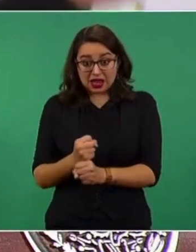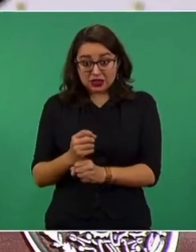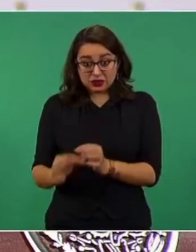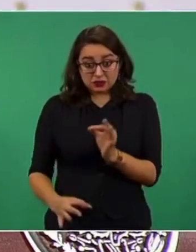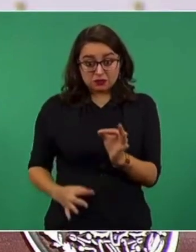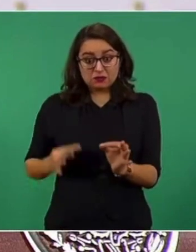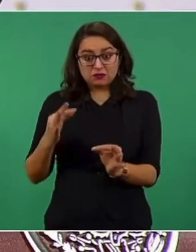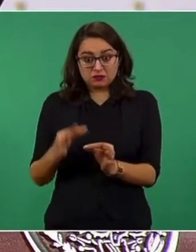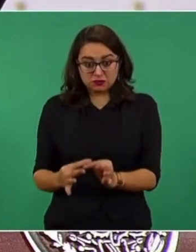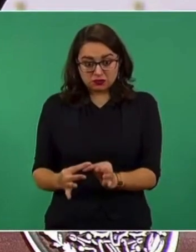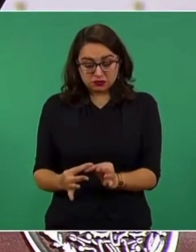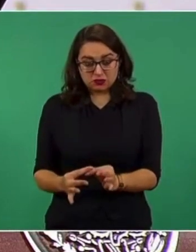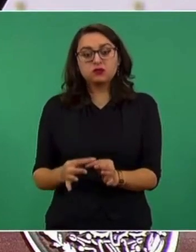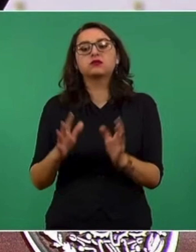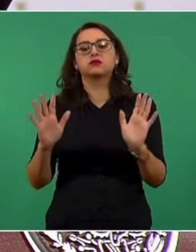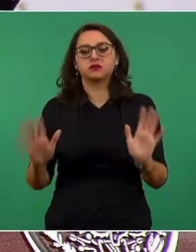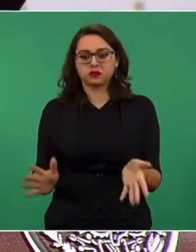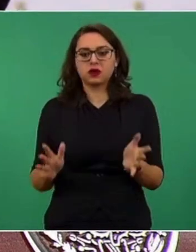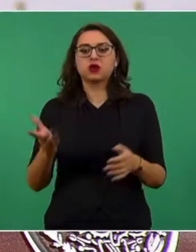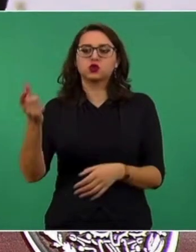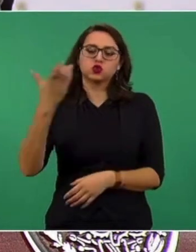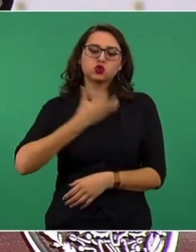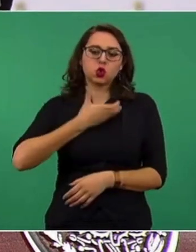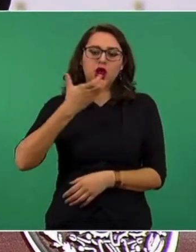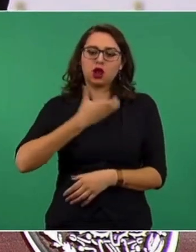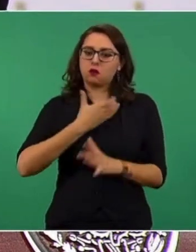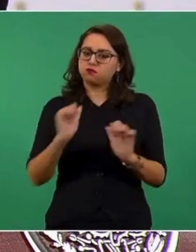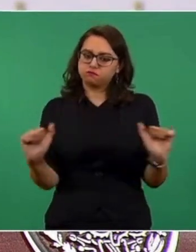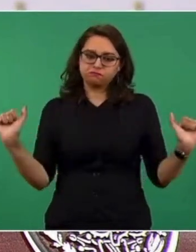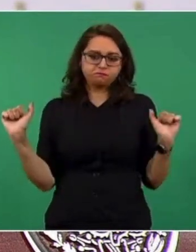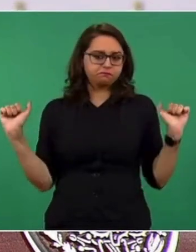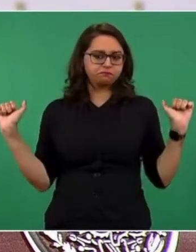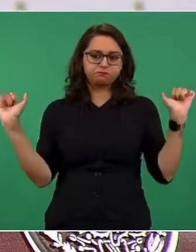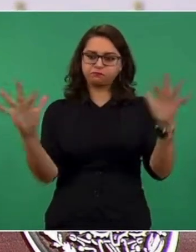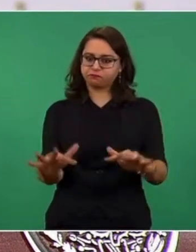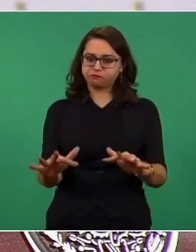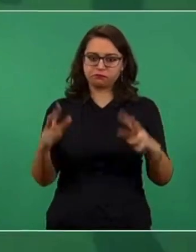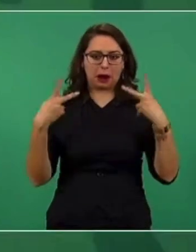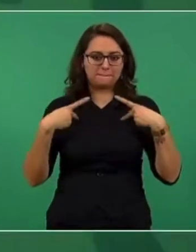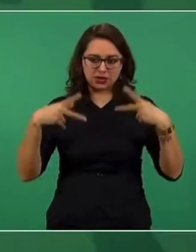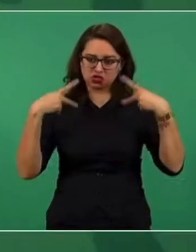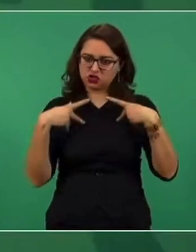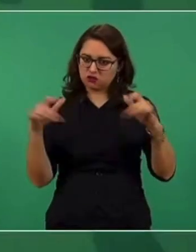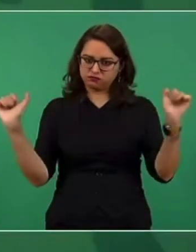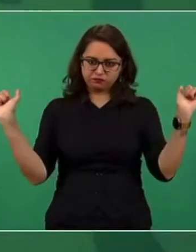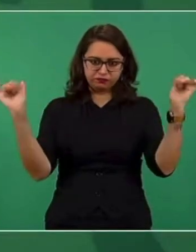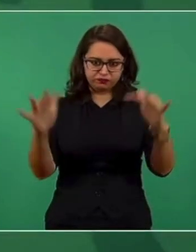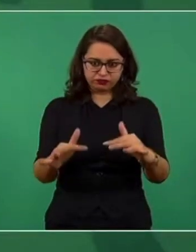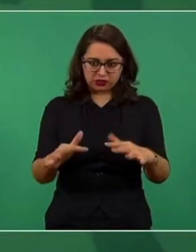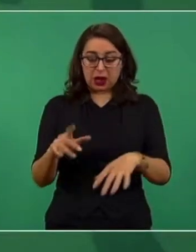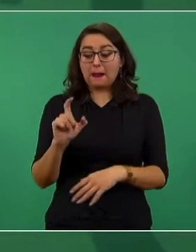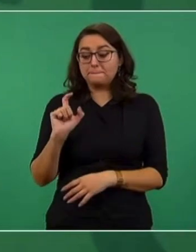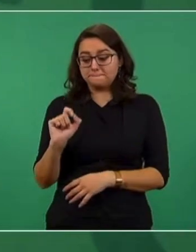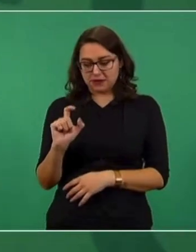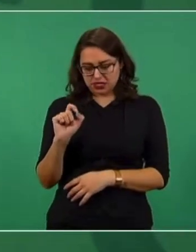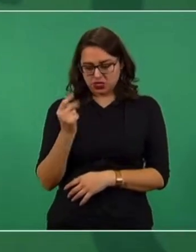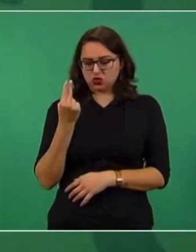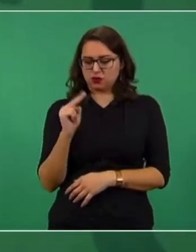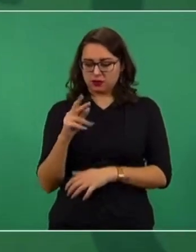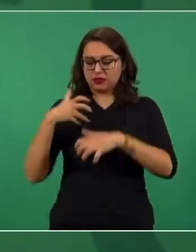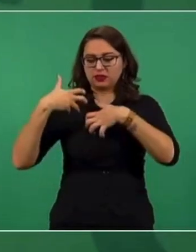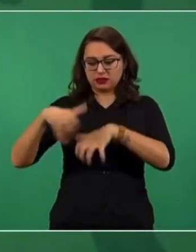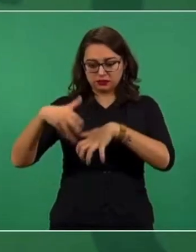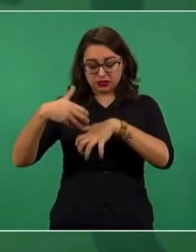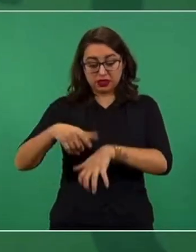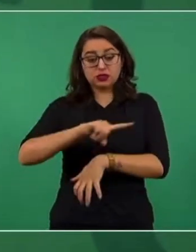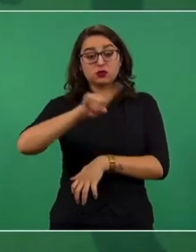ser la concentración en el Zócalo, o el 20 va a ser de noviembre el desfile y